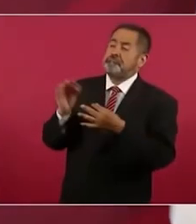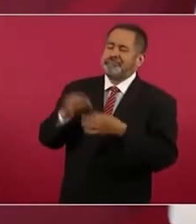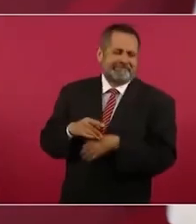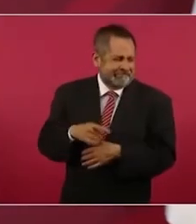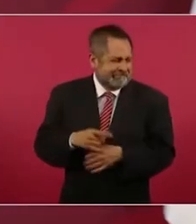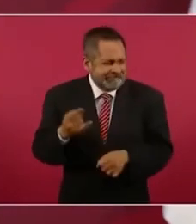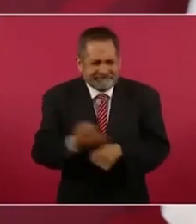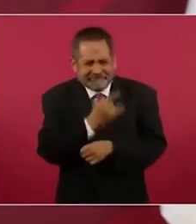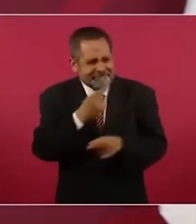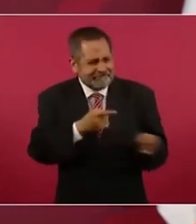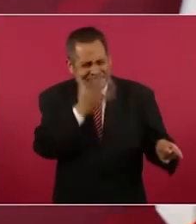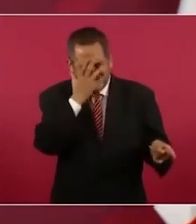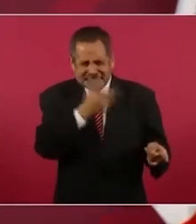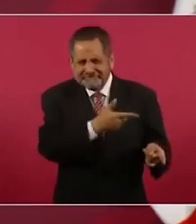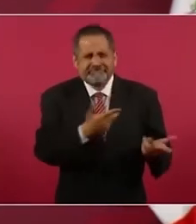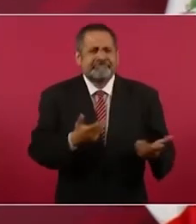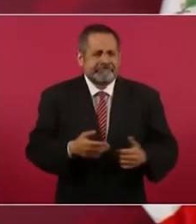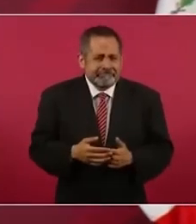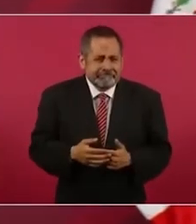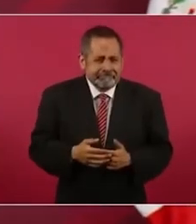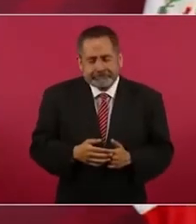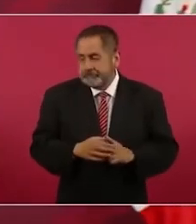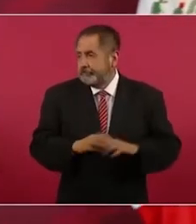y lo que más